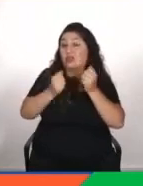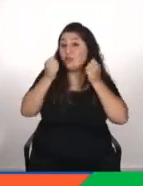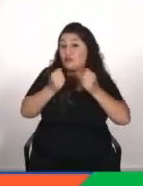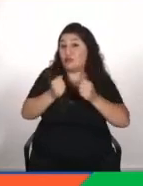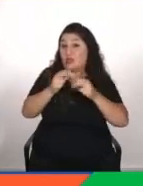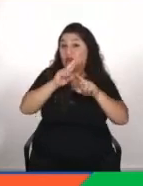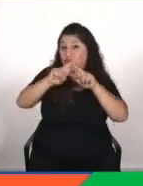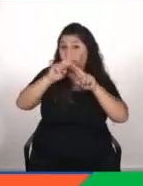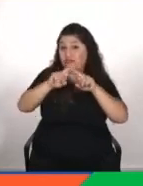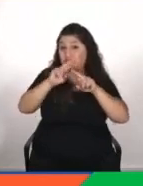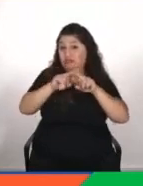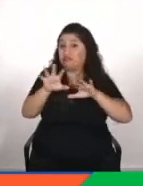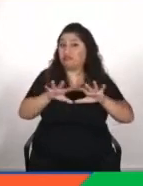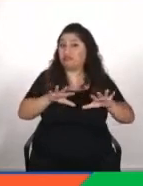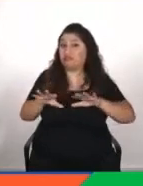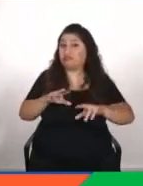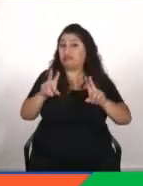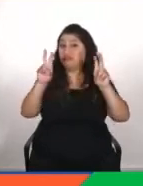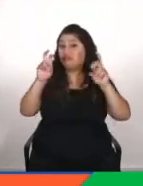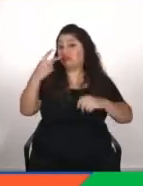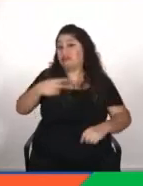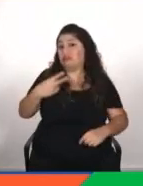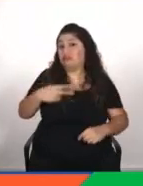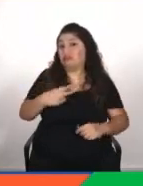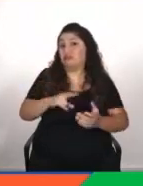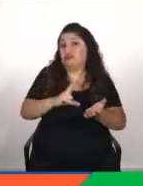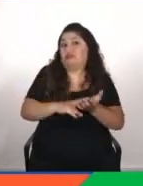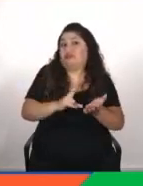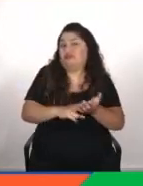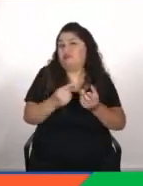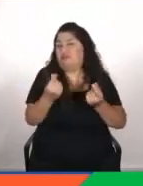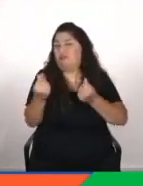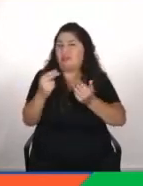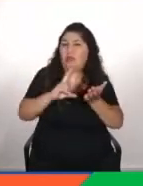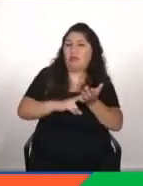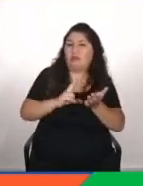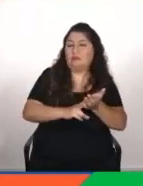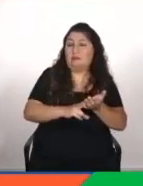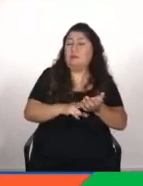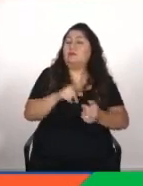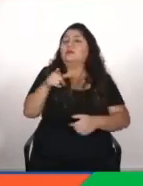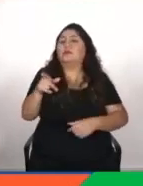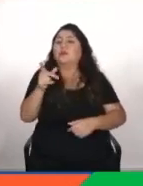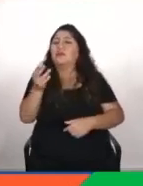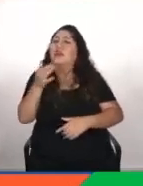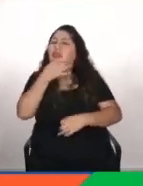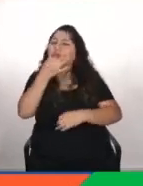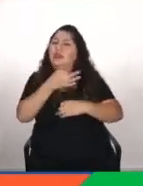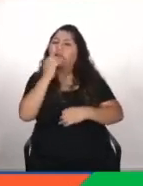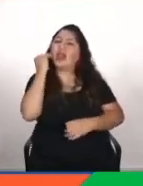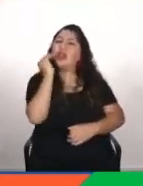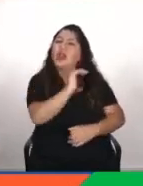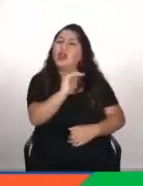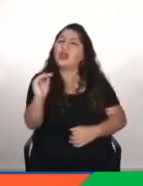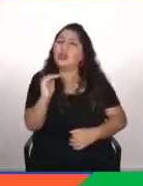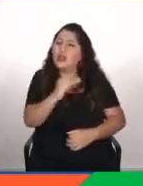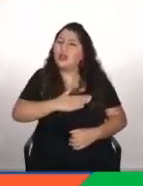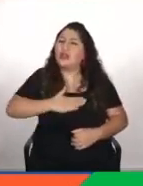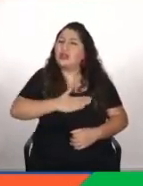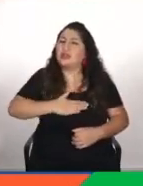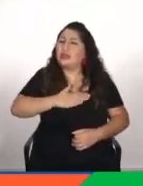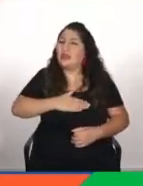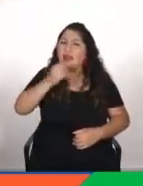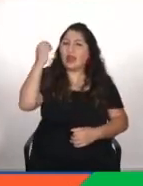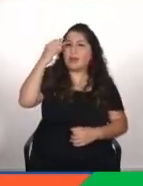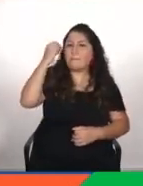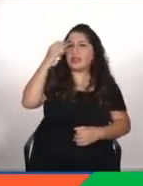en ese sentido ¿qué le recomendarías tú a los niños y niñas que nos están viendo en esta transmisión que quieran aprender sobre estos temas que quieran hacer machine